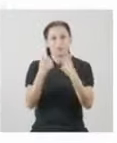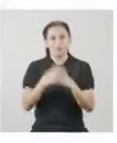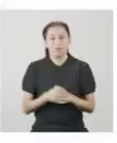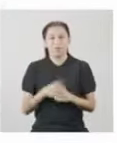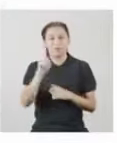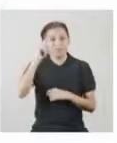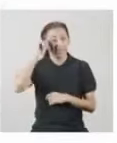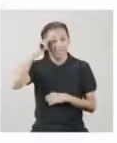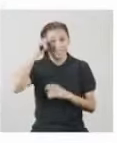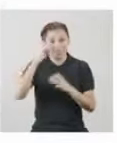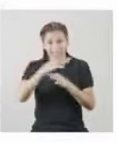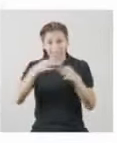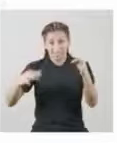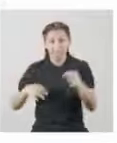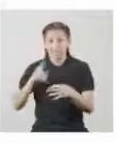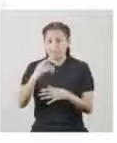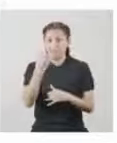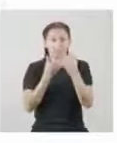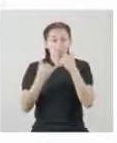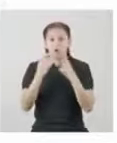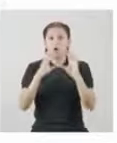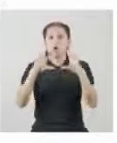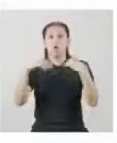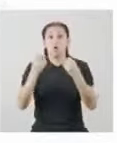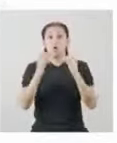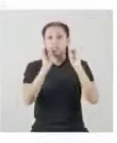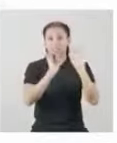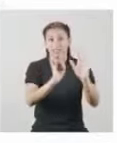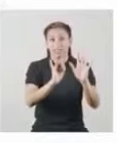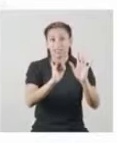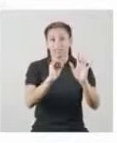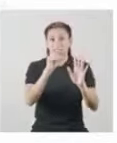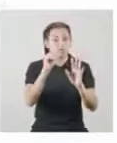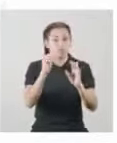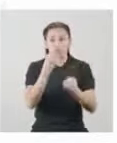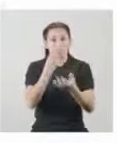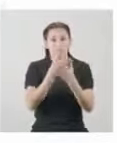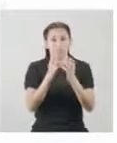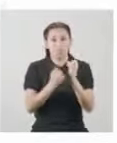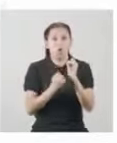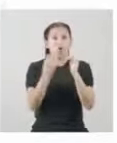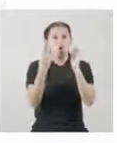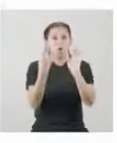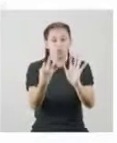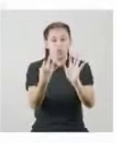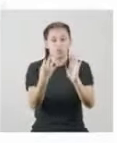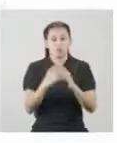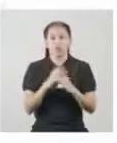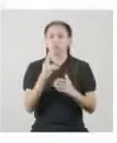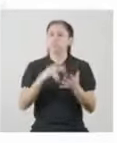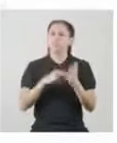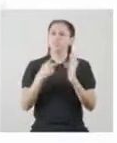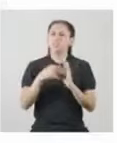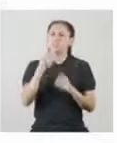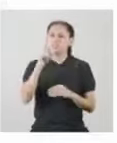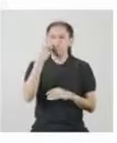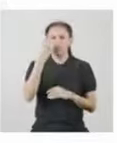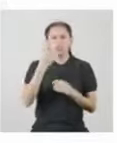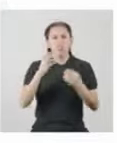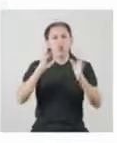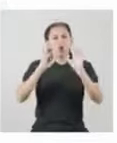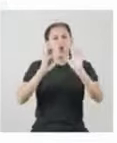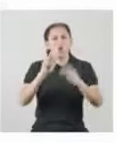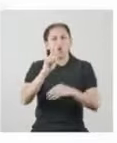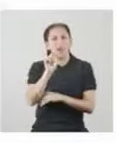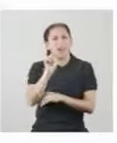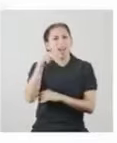Entonces las ingenieras estaban equivocadas Porque el rango es 7 Y 7 no es mayor que 8 ¿Qué es exactamente